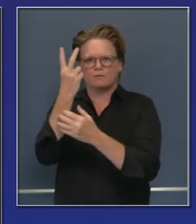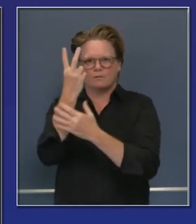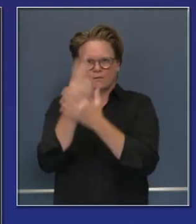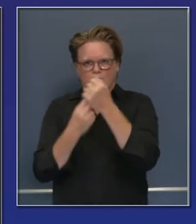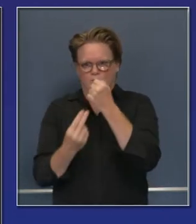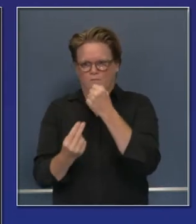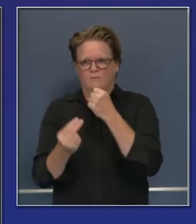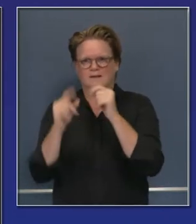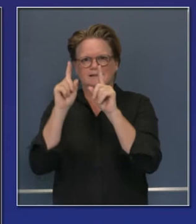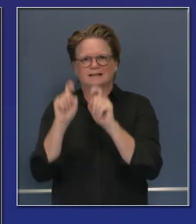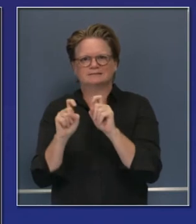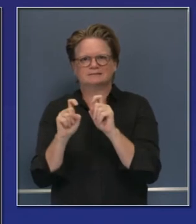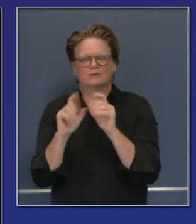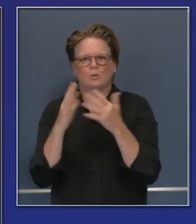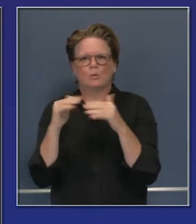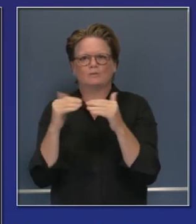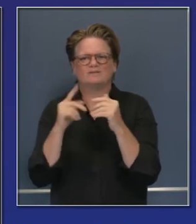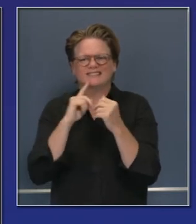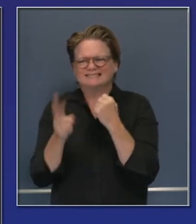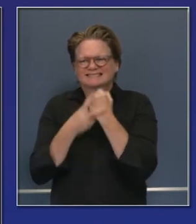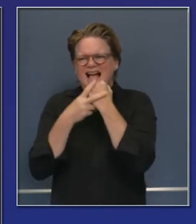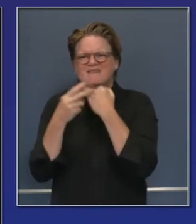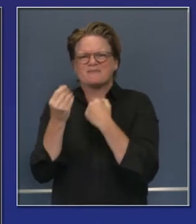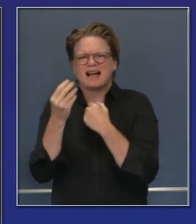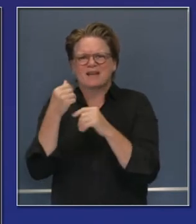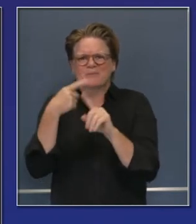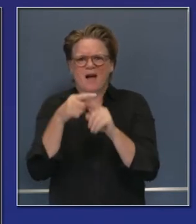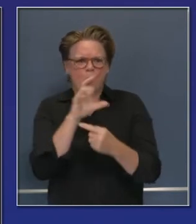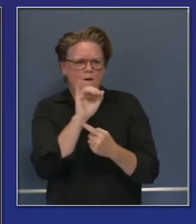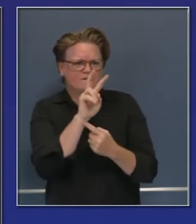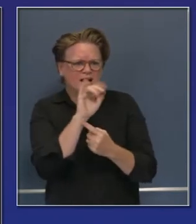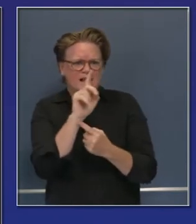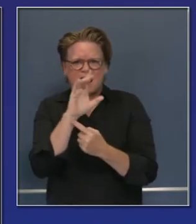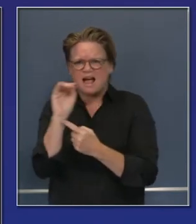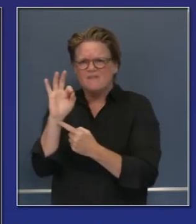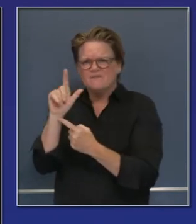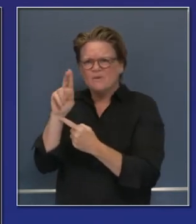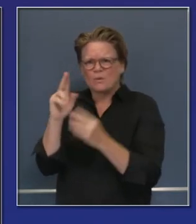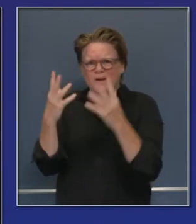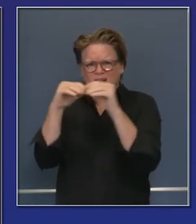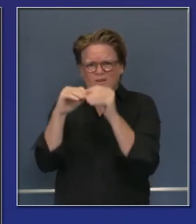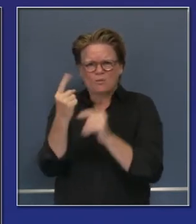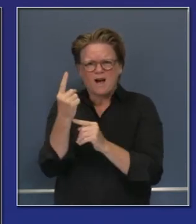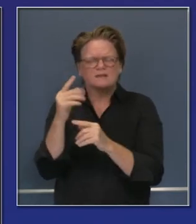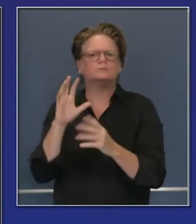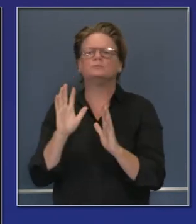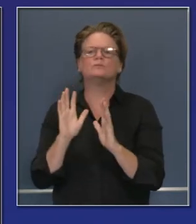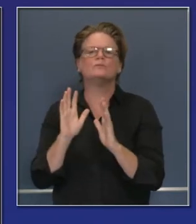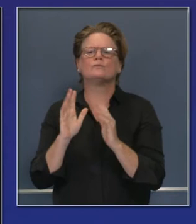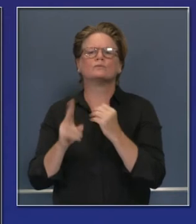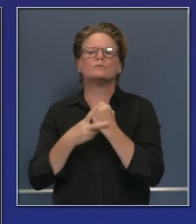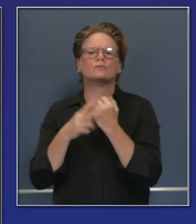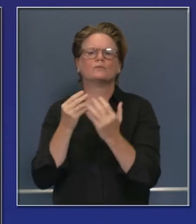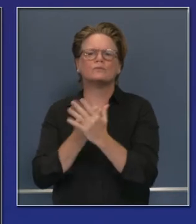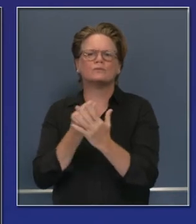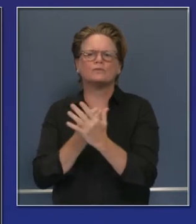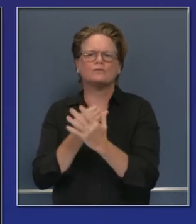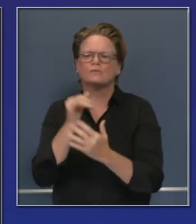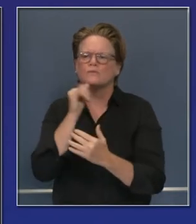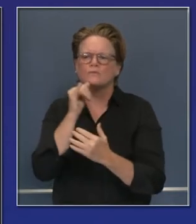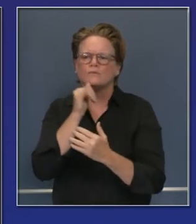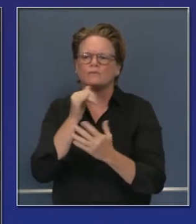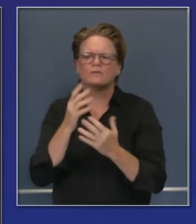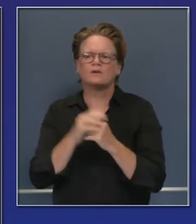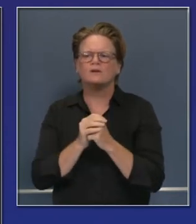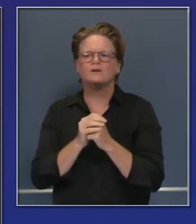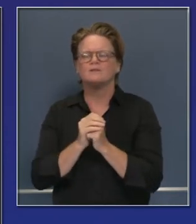acerca el otoño, llegará la gripe y el resfriado y los síntomas son muy parecidos, pero tendremos una prueba que no costará